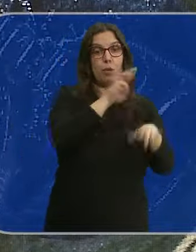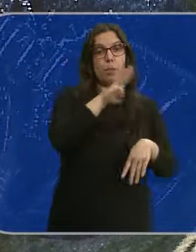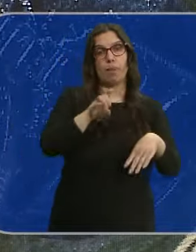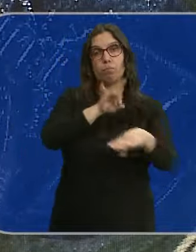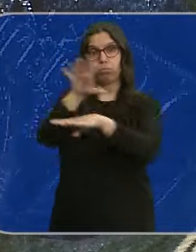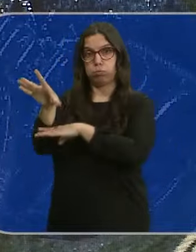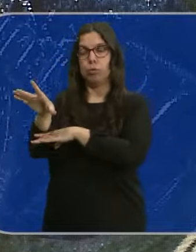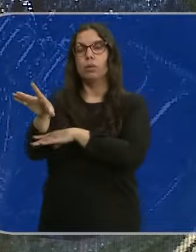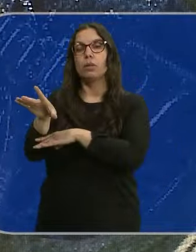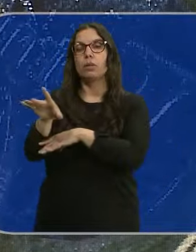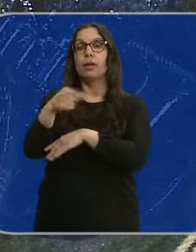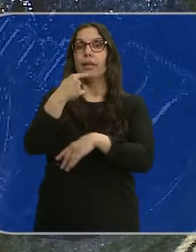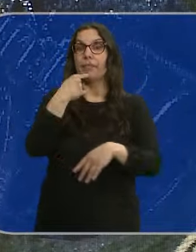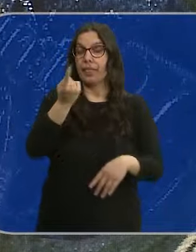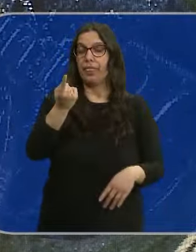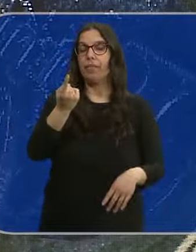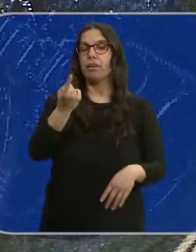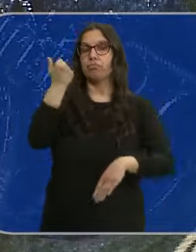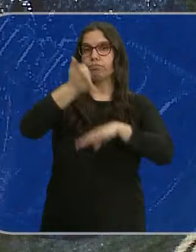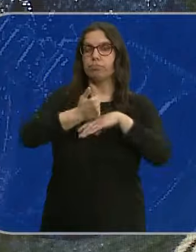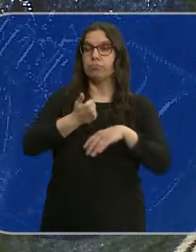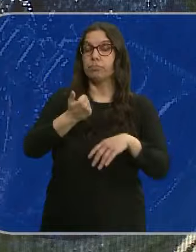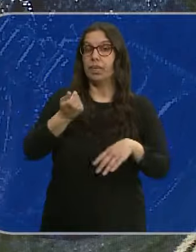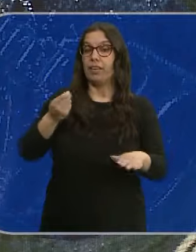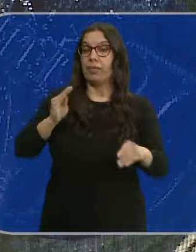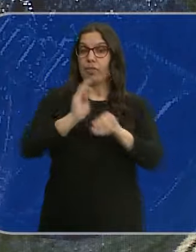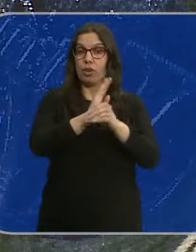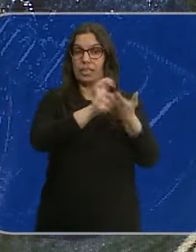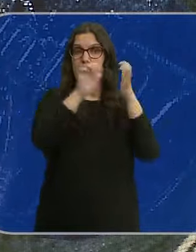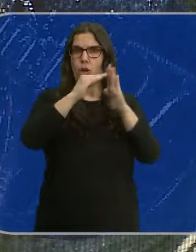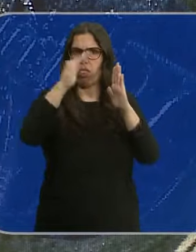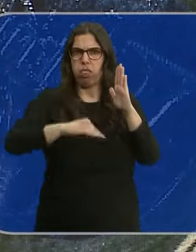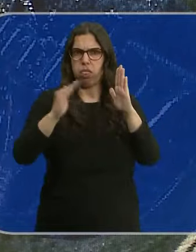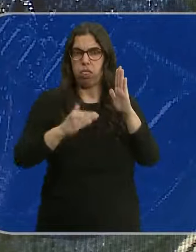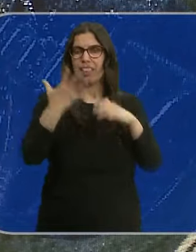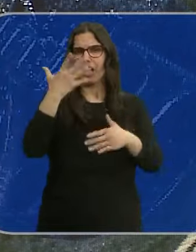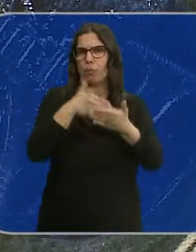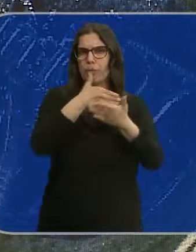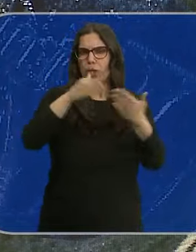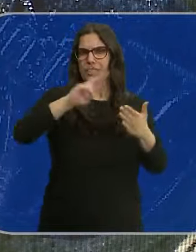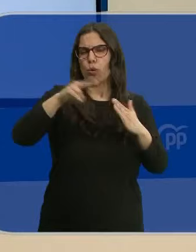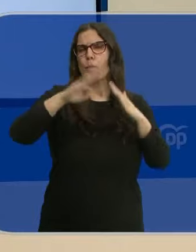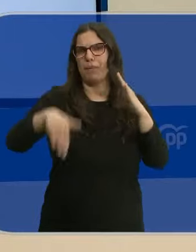el PP, Francisco Vázquez recuerda que la infrafinanciación de Castilla y León supera los 5.000 millones de euros.